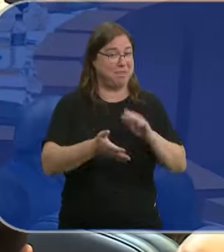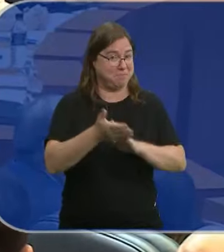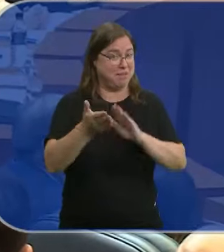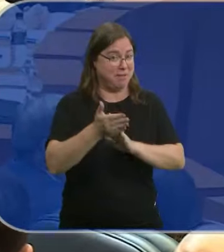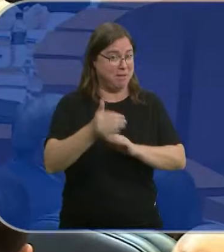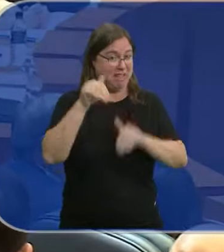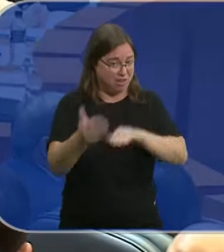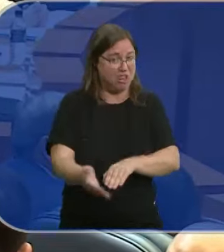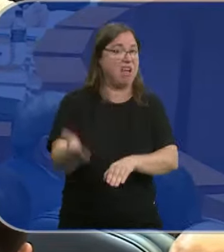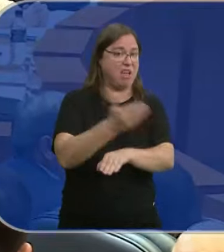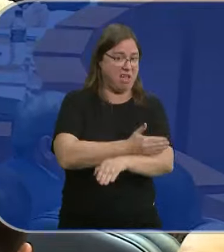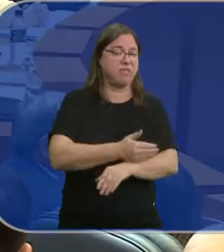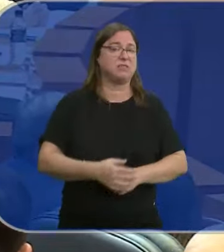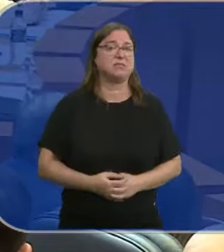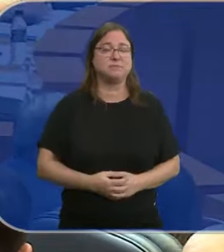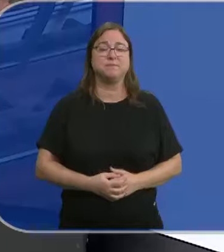adelanto electoral.